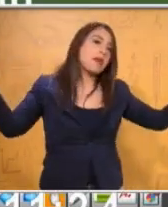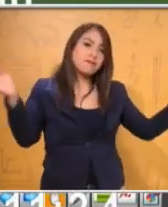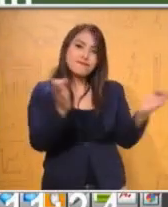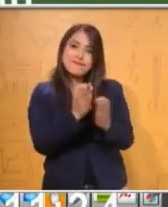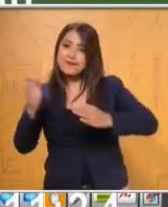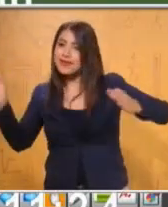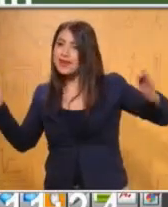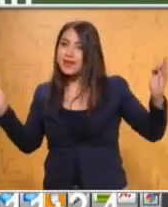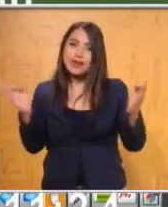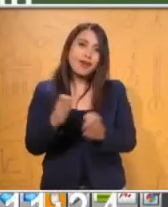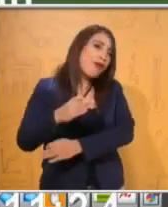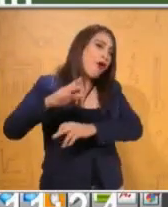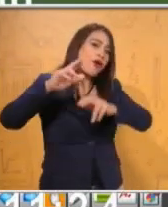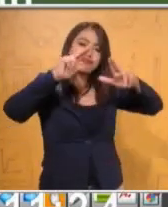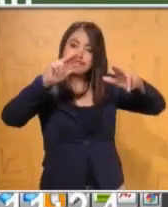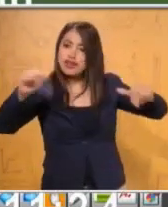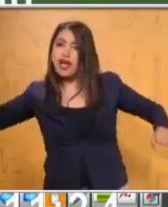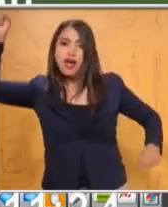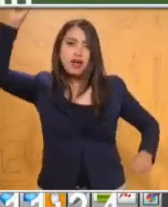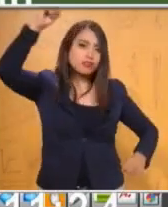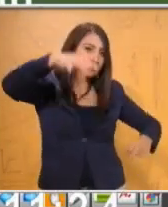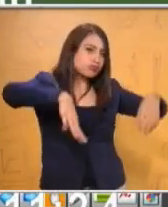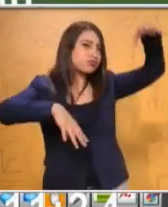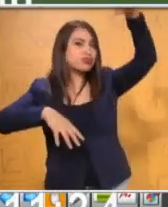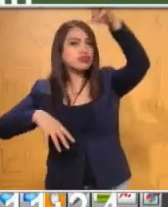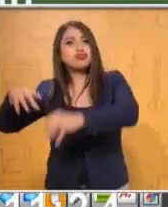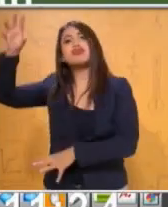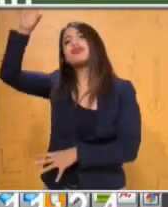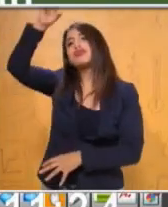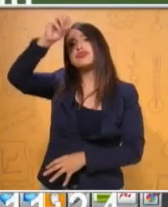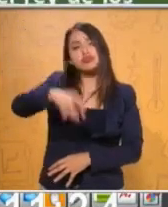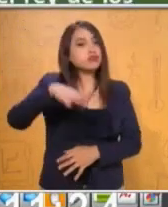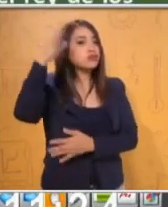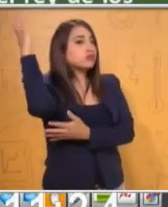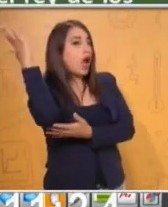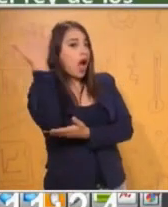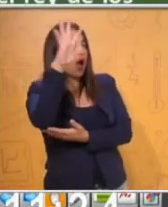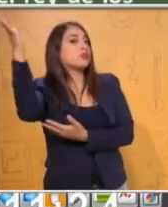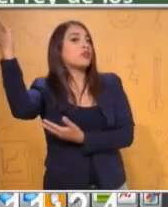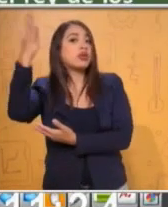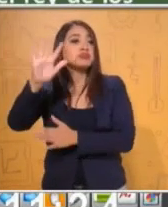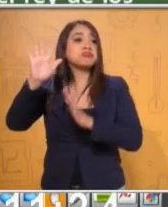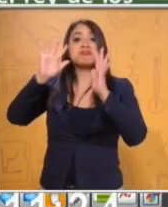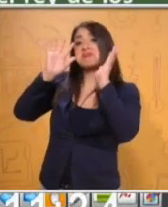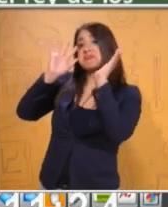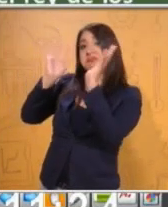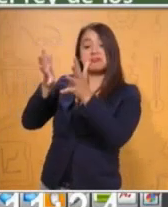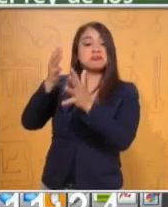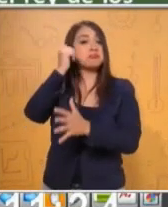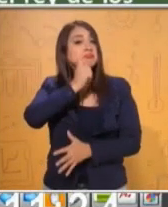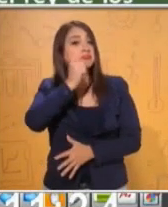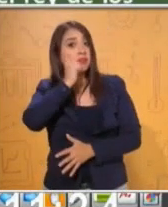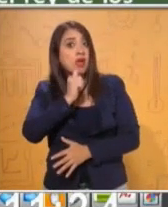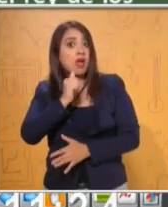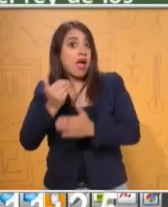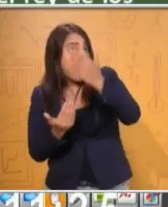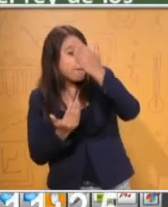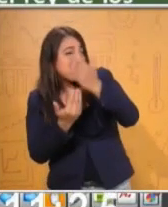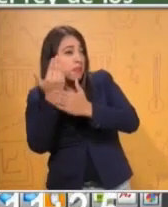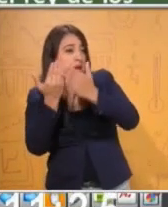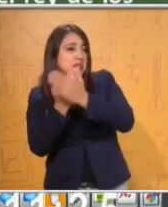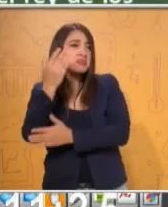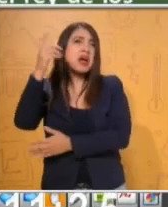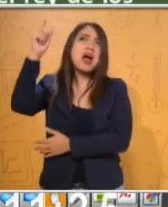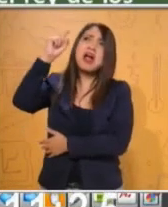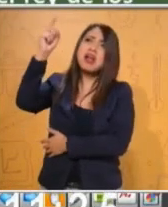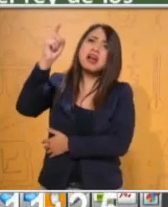la escarcha y la nieve bailoteaban lúgubremente entre los árboles. Una mañana, el gigante estaba en